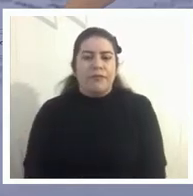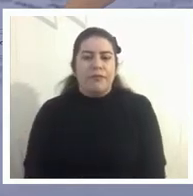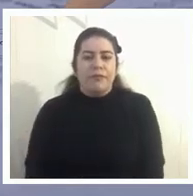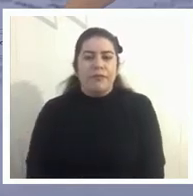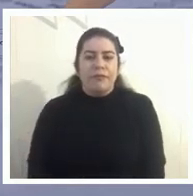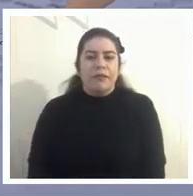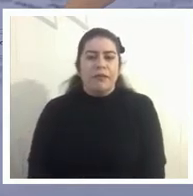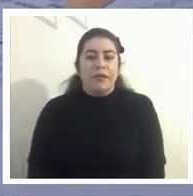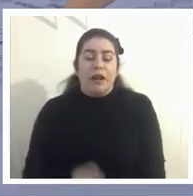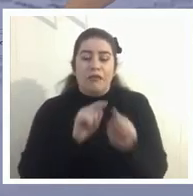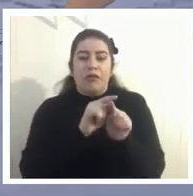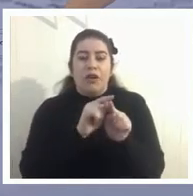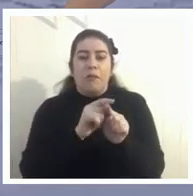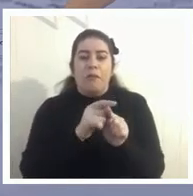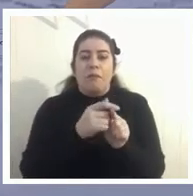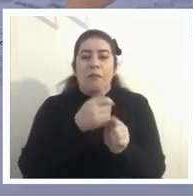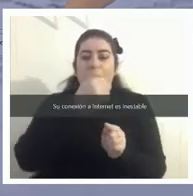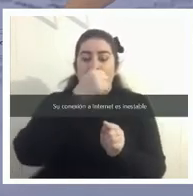privatizados estos servicios